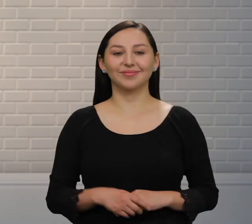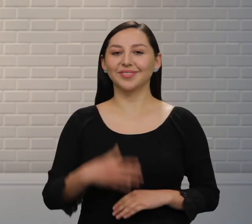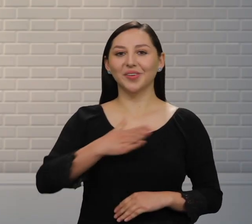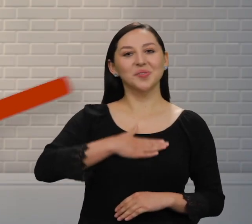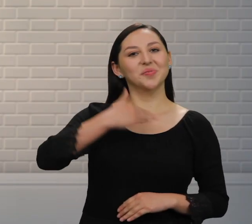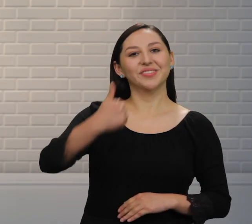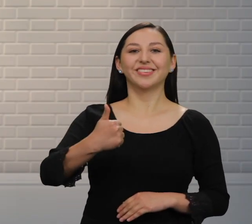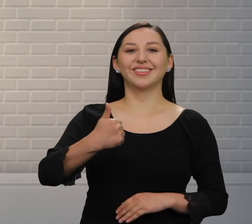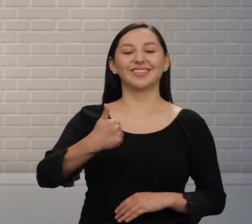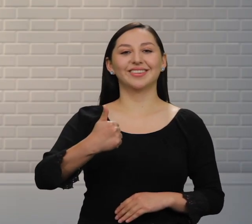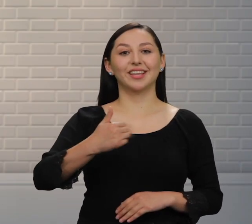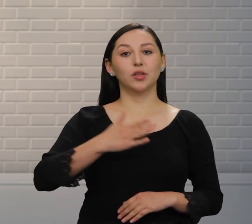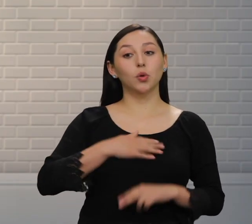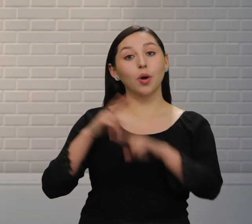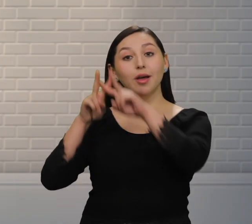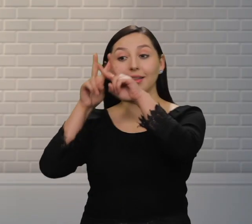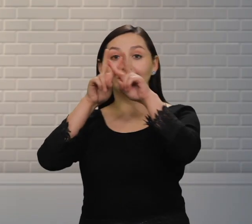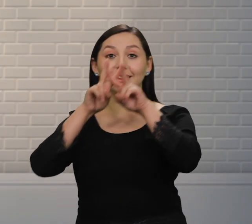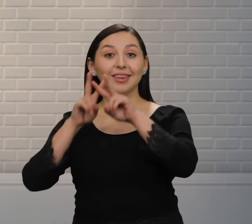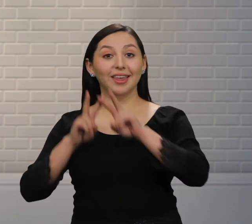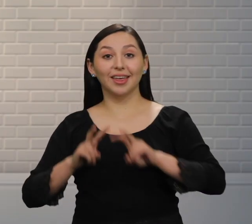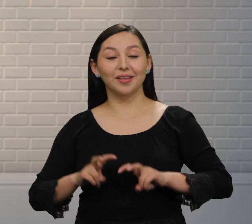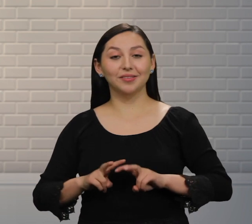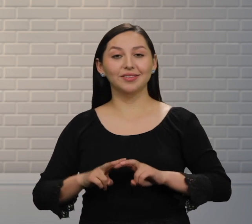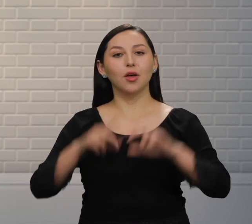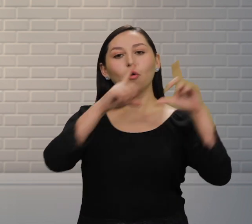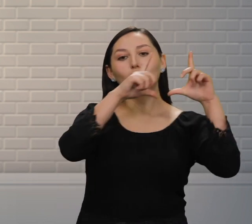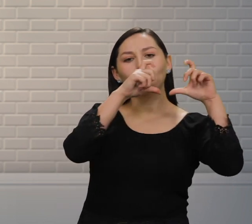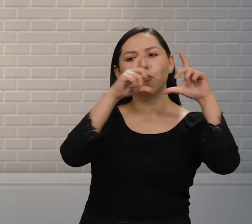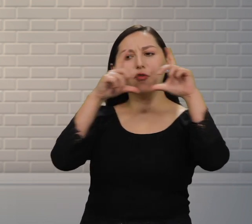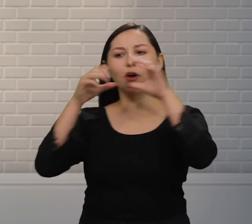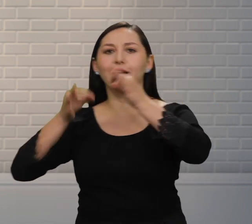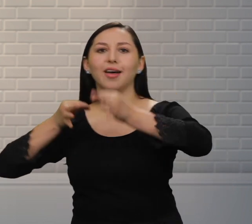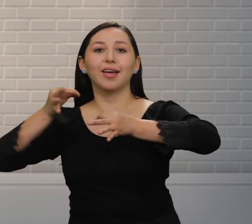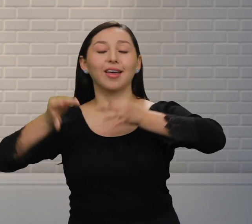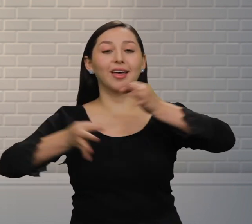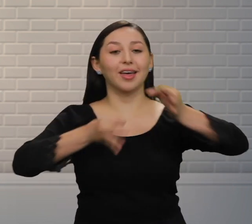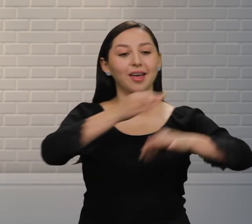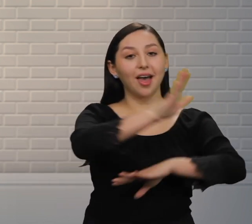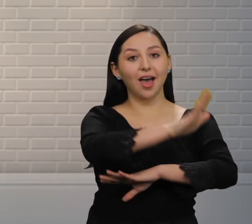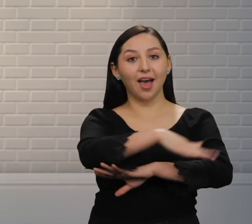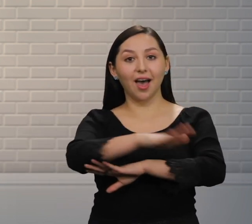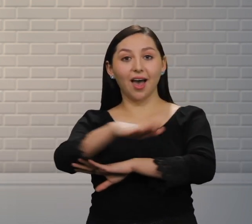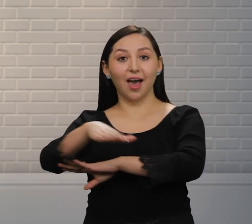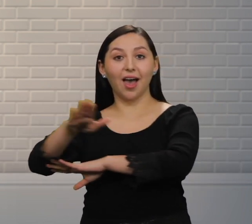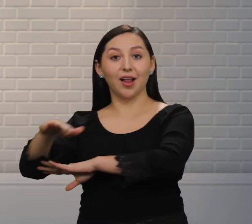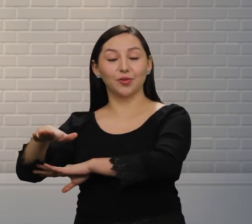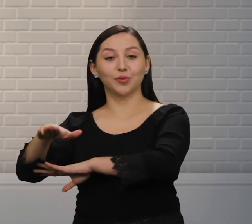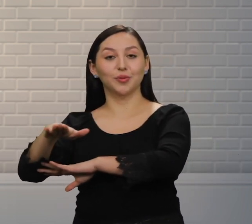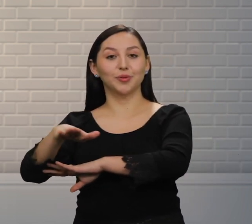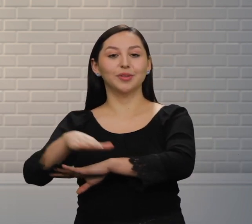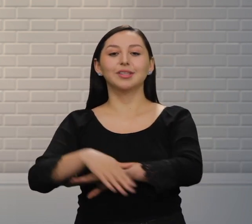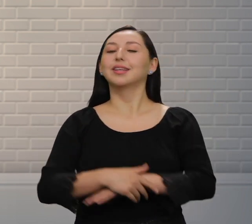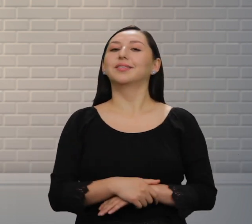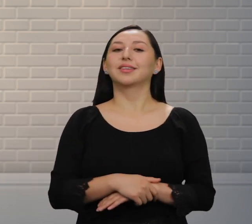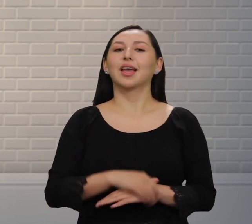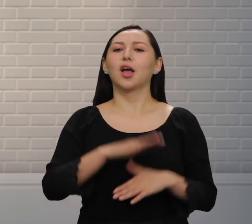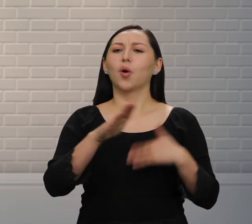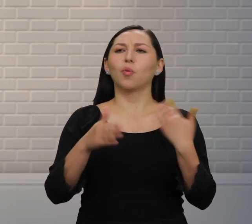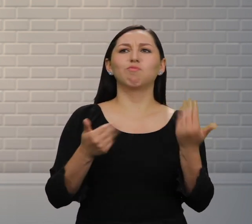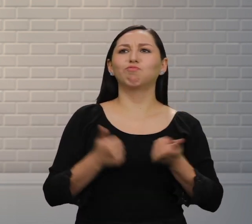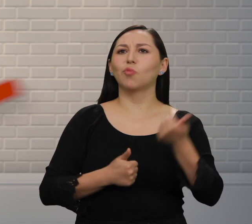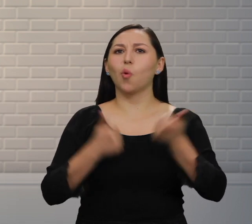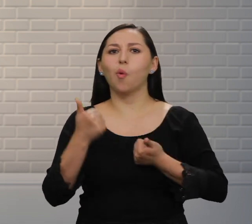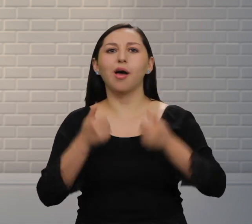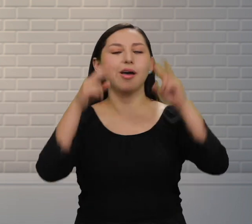¿Qué tal? Estoy revisando fotografías para explicarles a mis alumnos de Educación General Básica Media sobre uno de